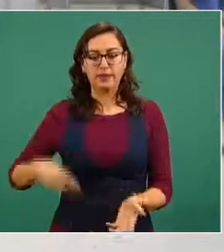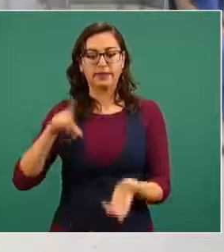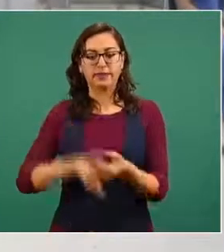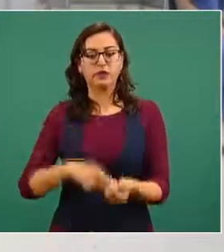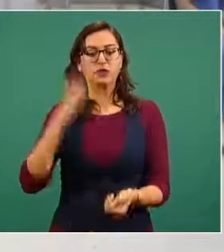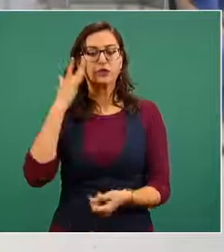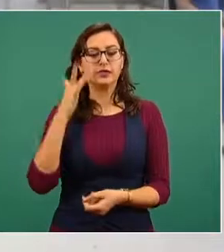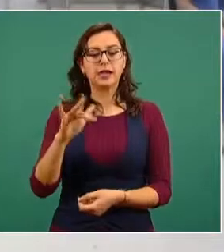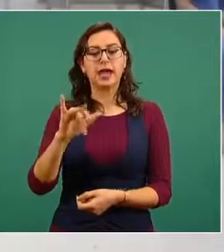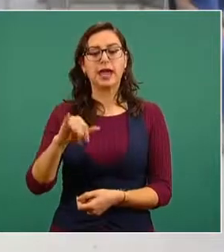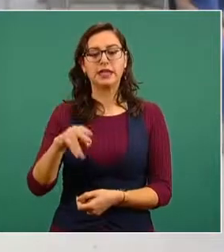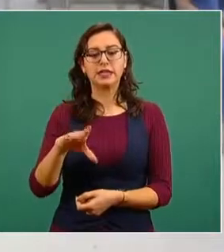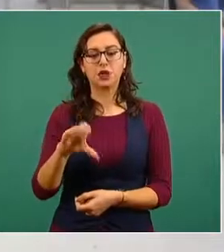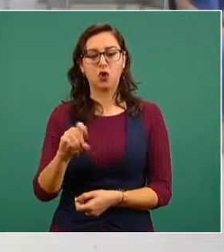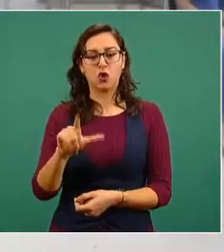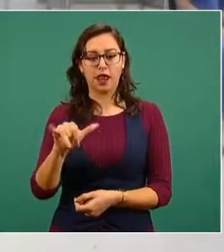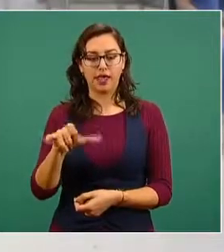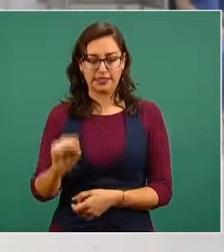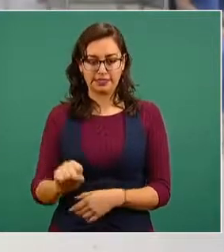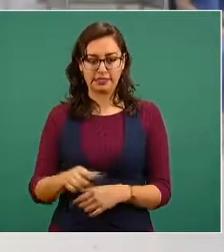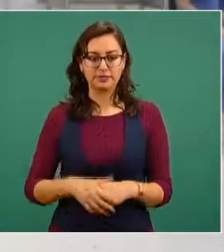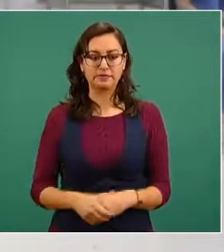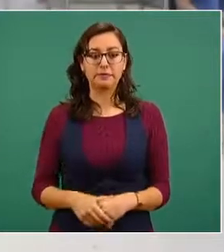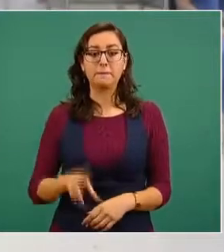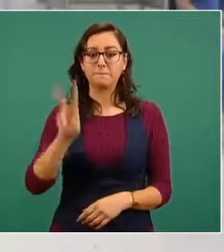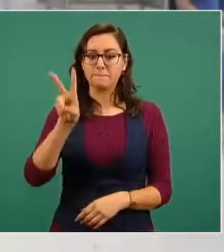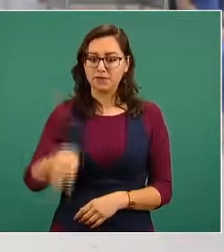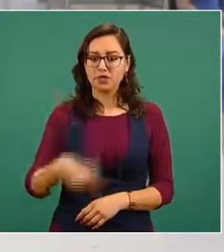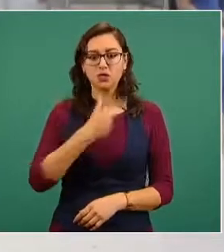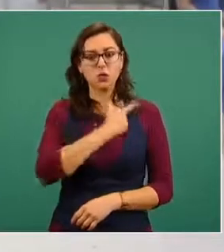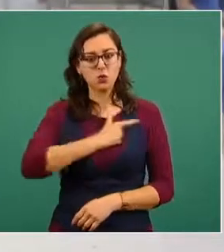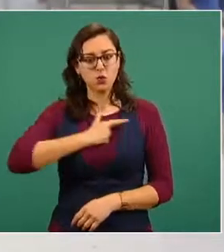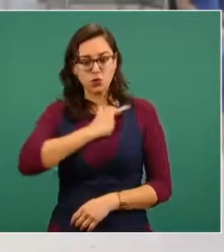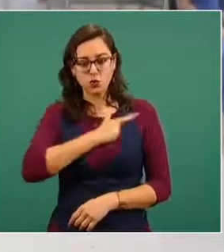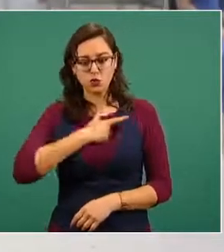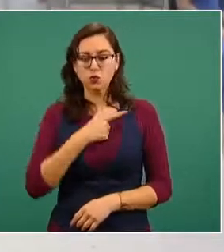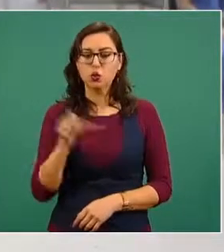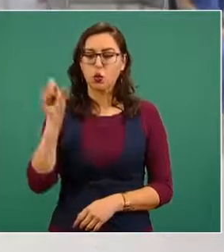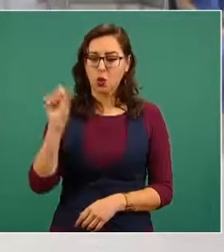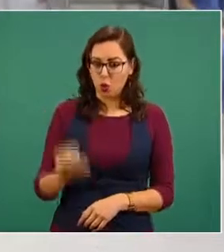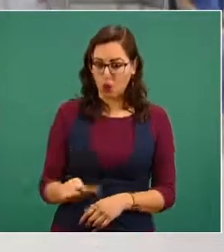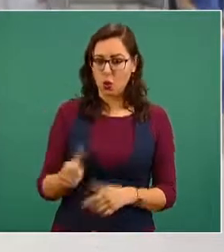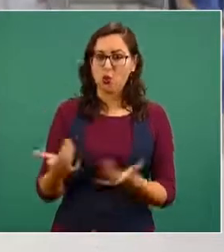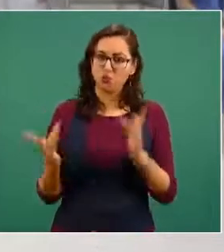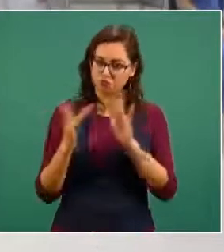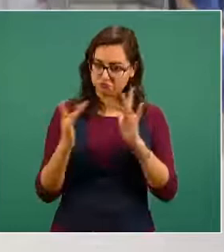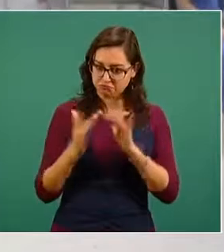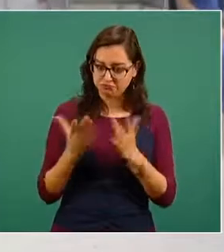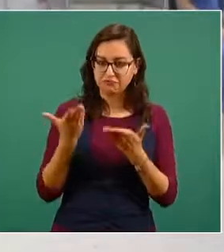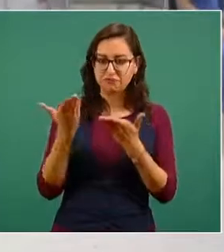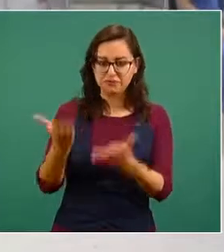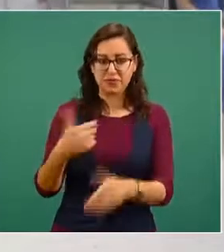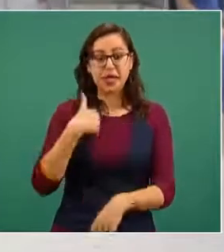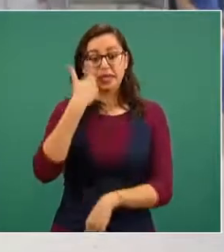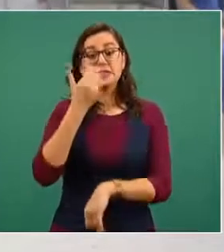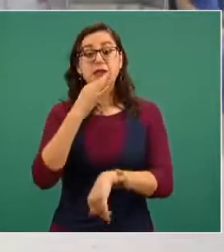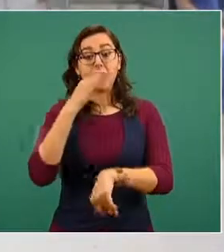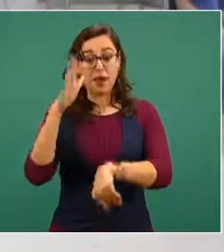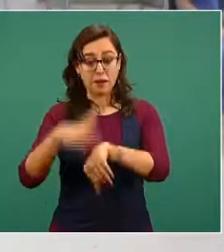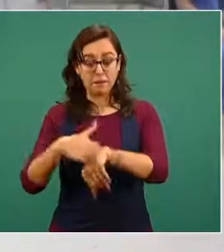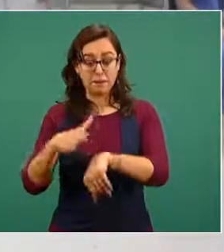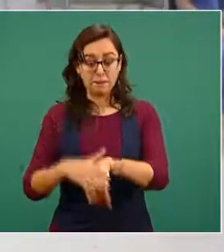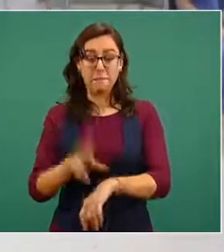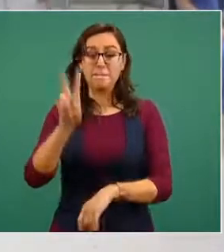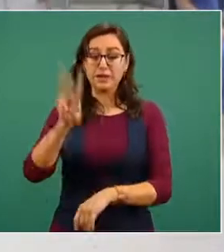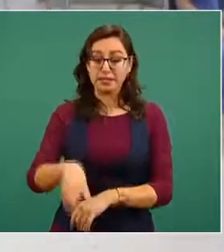Nicolás de Rotarza Nuevo León es un placer conversar en este día con usted y quiero comentarle que me